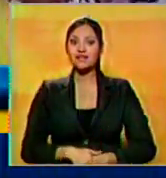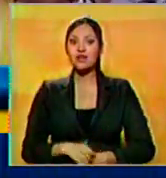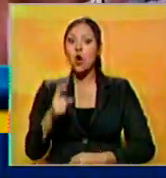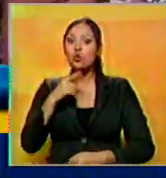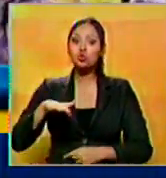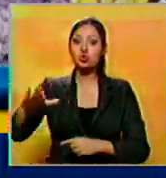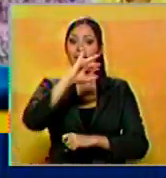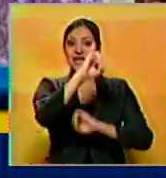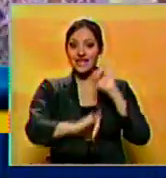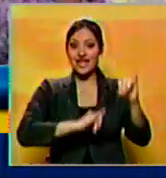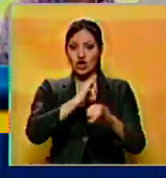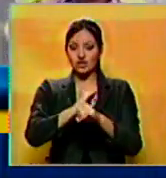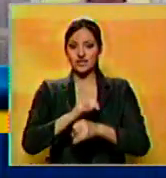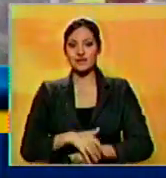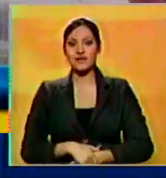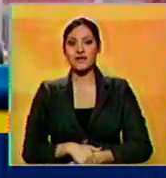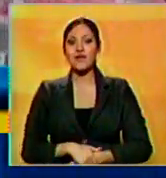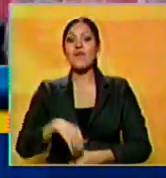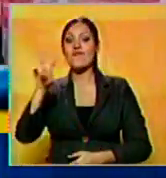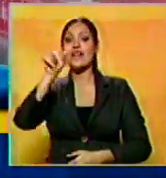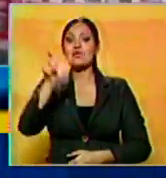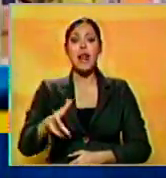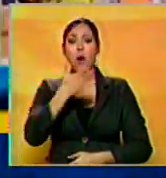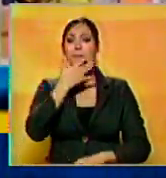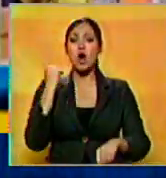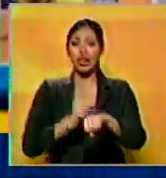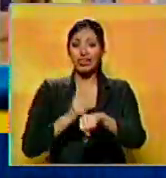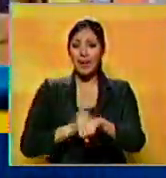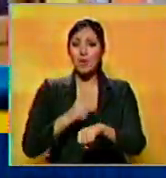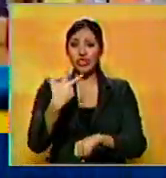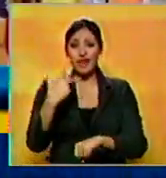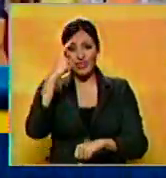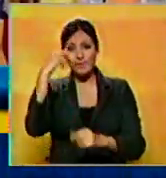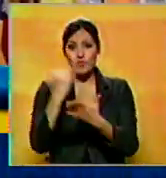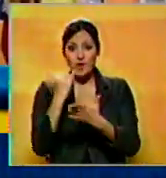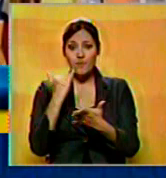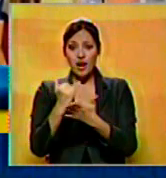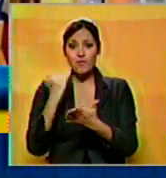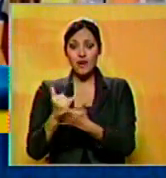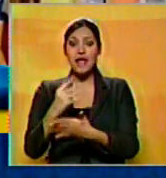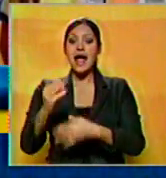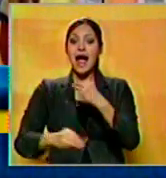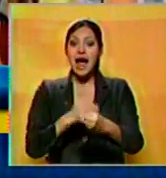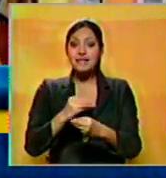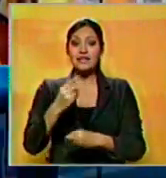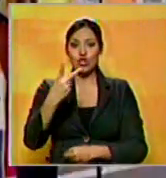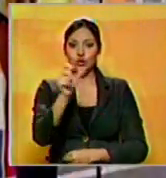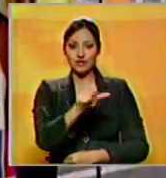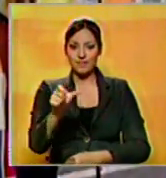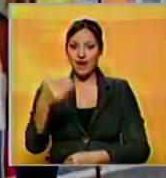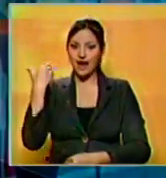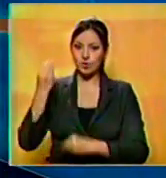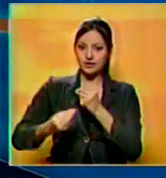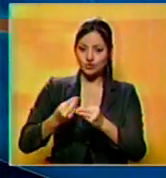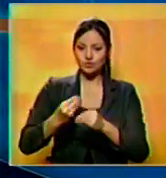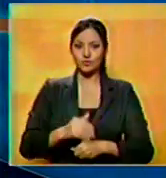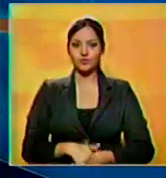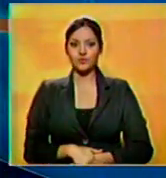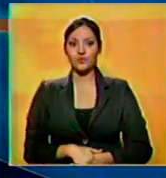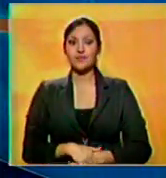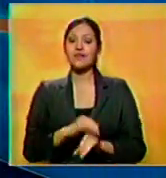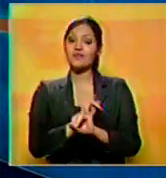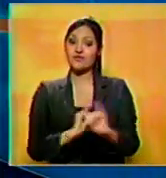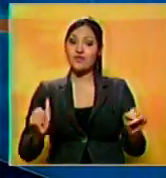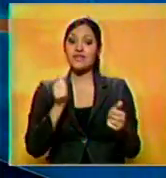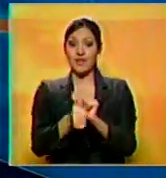International Speedway. El venezolano tuvo los mejores tiempos durante los tres días de pruebas realizados hace un par de semanas. Bien amigos,